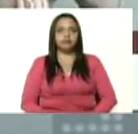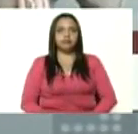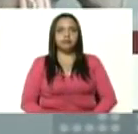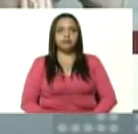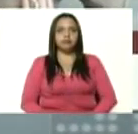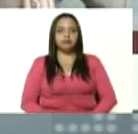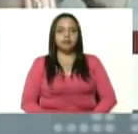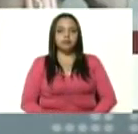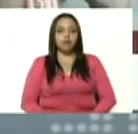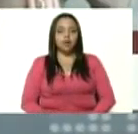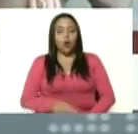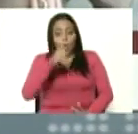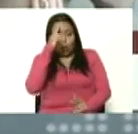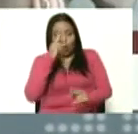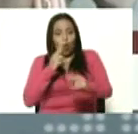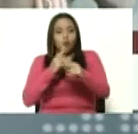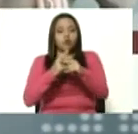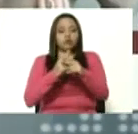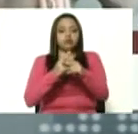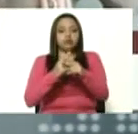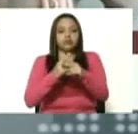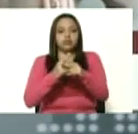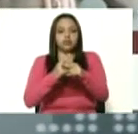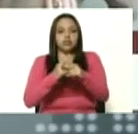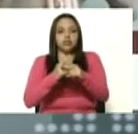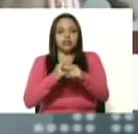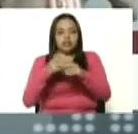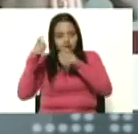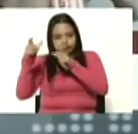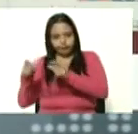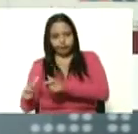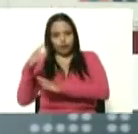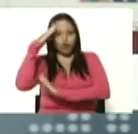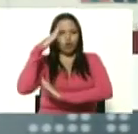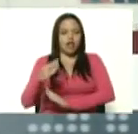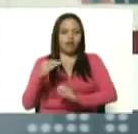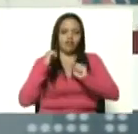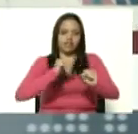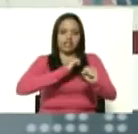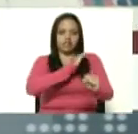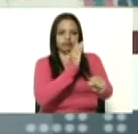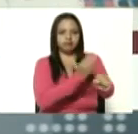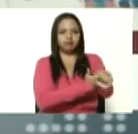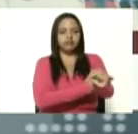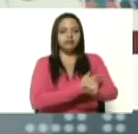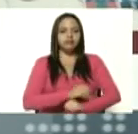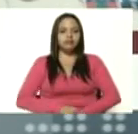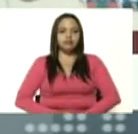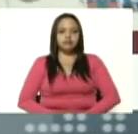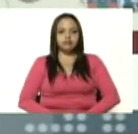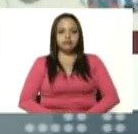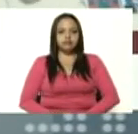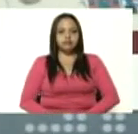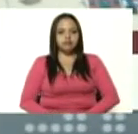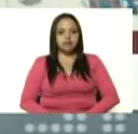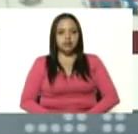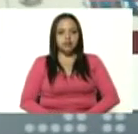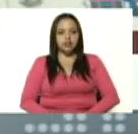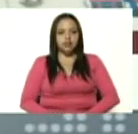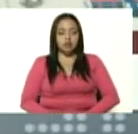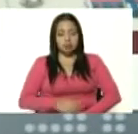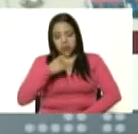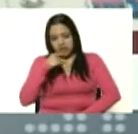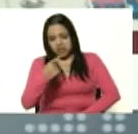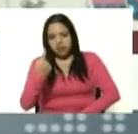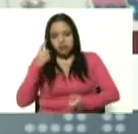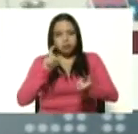Honor y gloria a este soldado valiente. Que en esencia, como le dije a su esposa,